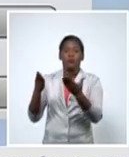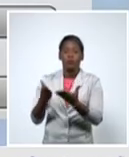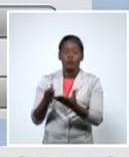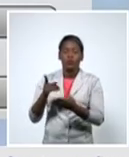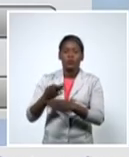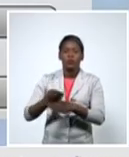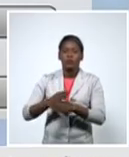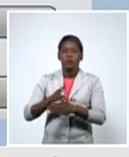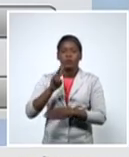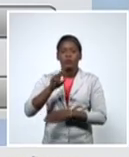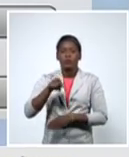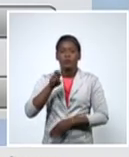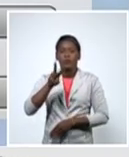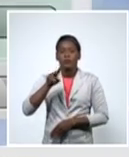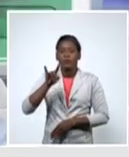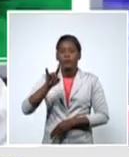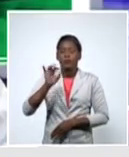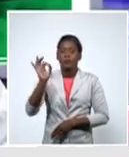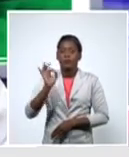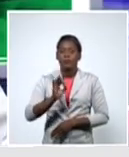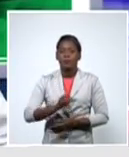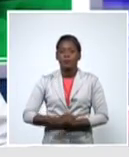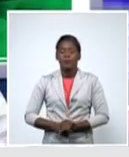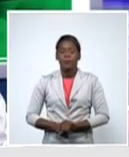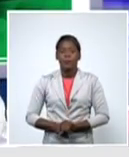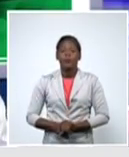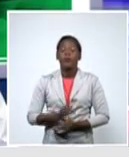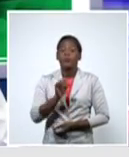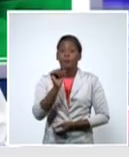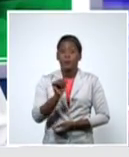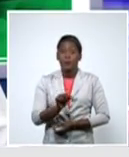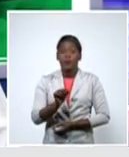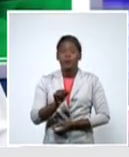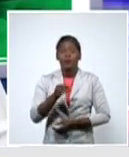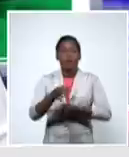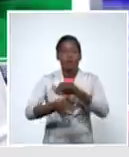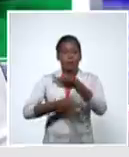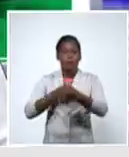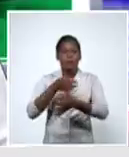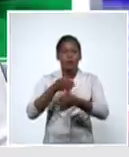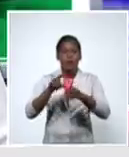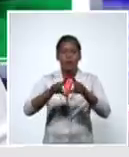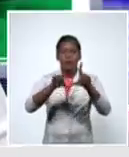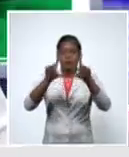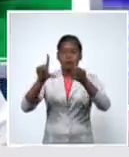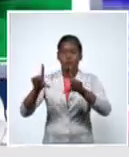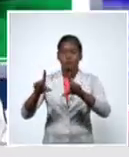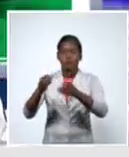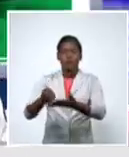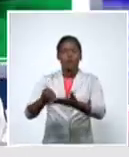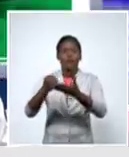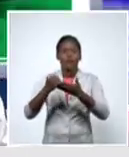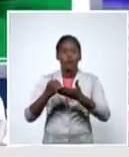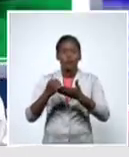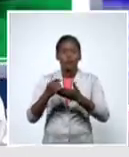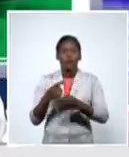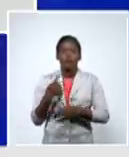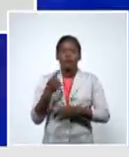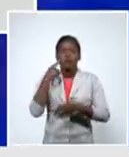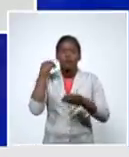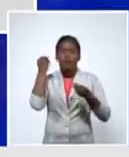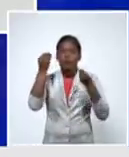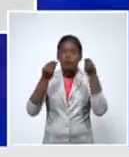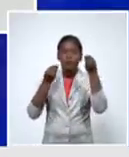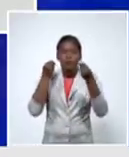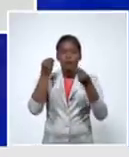% ahí el geógrafo Roberto González nos ayudó con dos gráficos de pasteles que nos van a poder